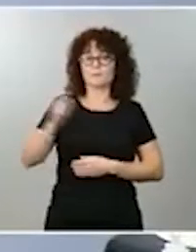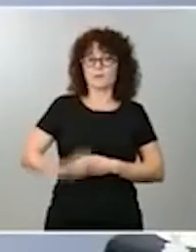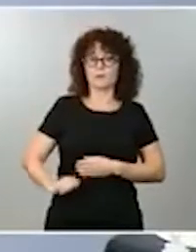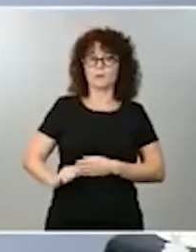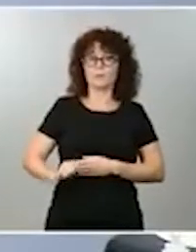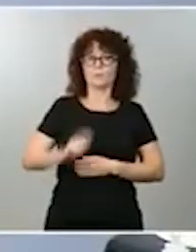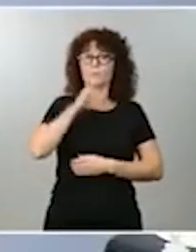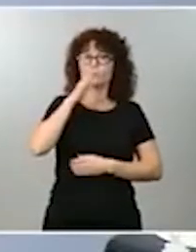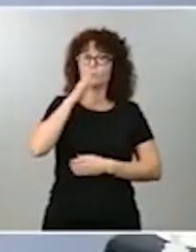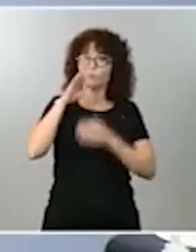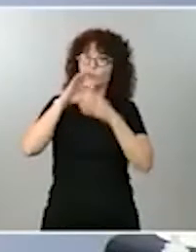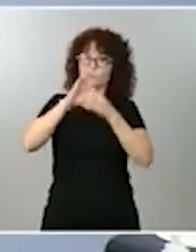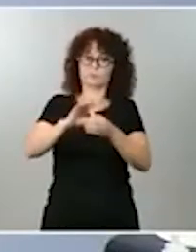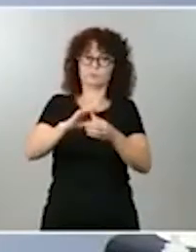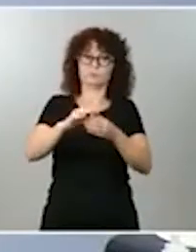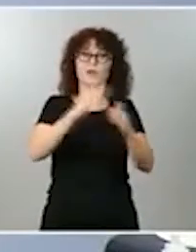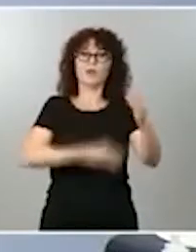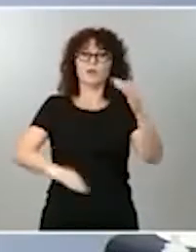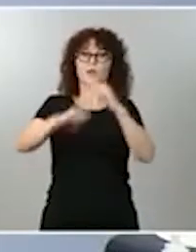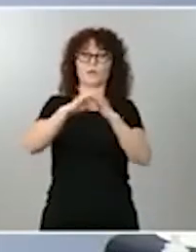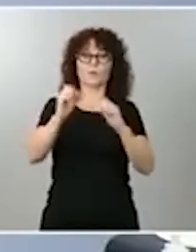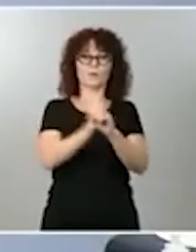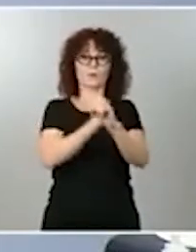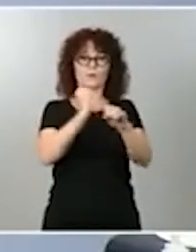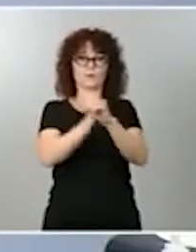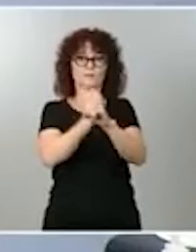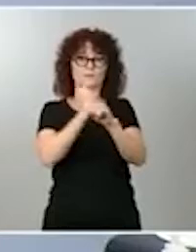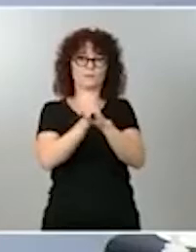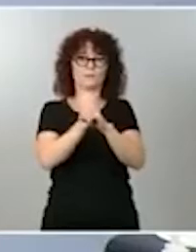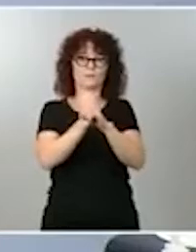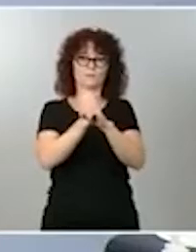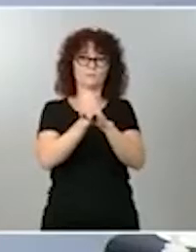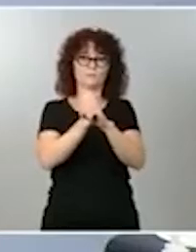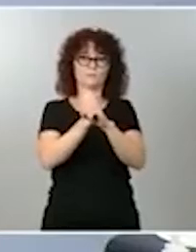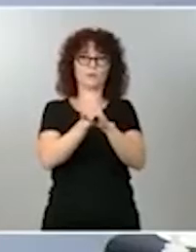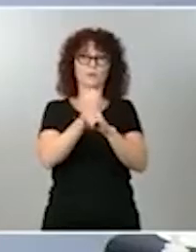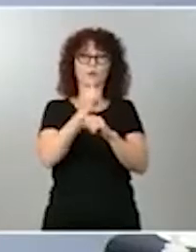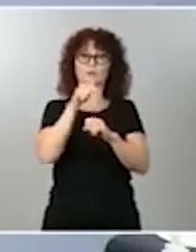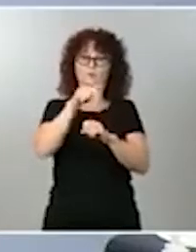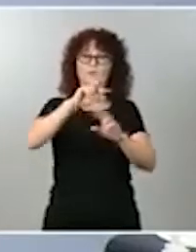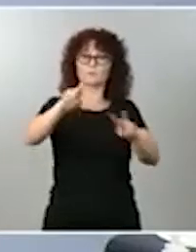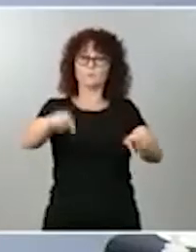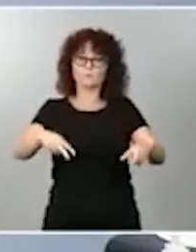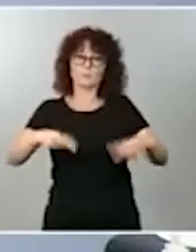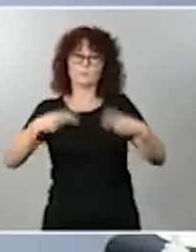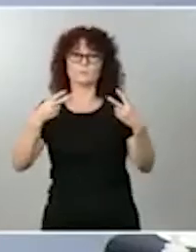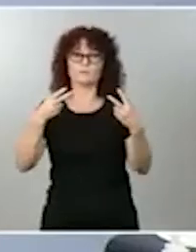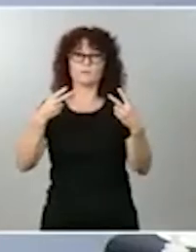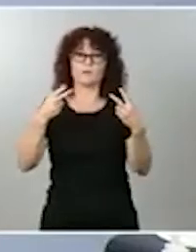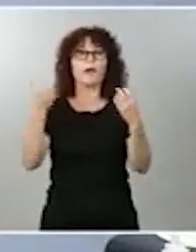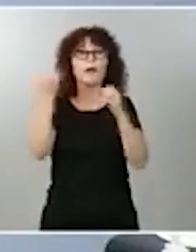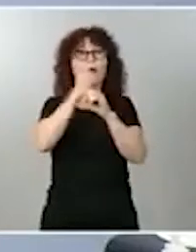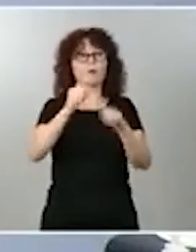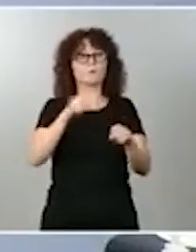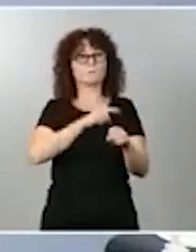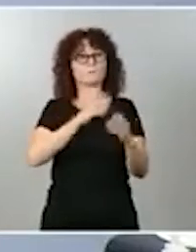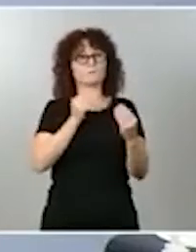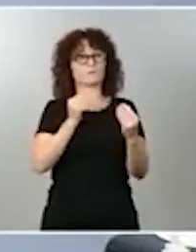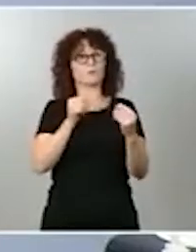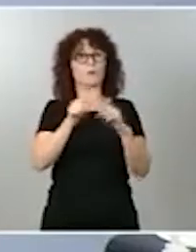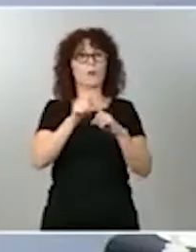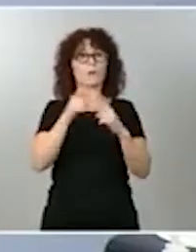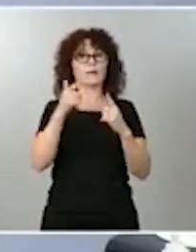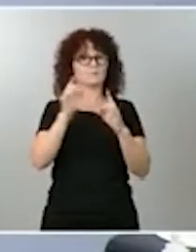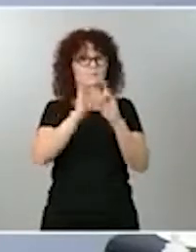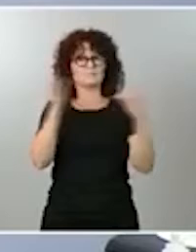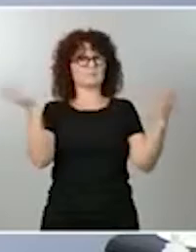estos reglamentos porque es lo que nos permite abordar, aunque pueda parecer menos evidente, una de las claves que están explicando